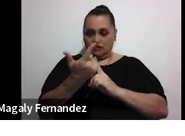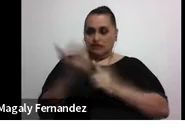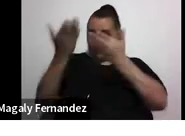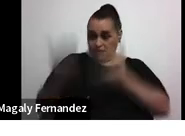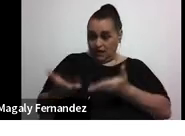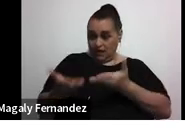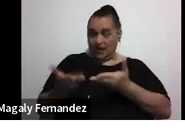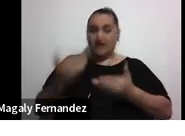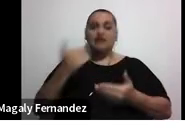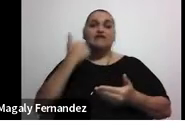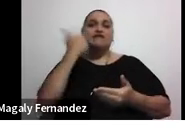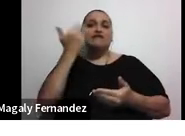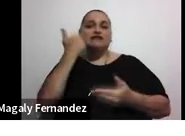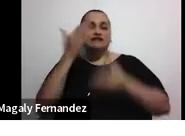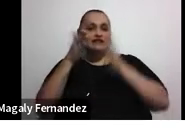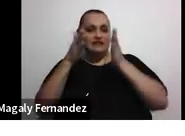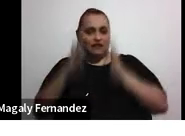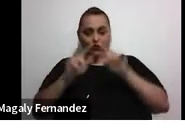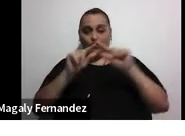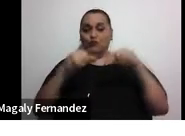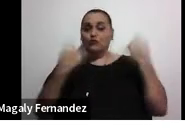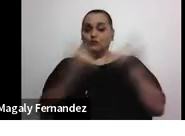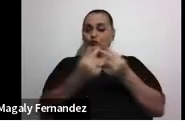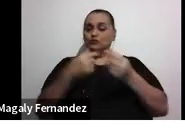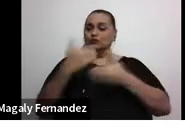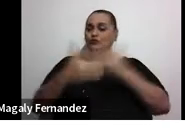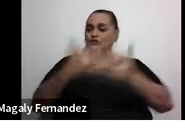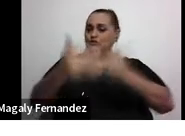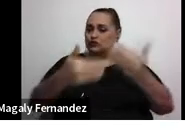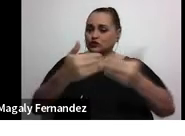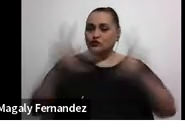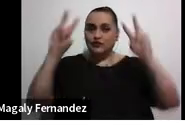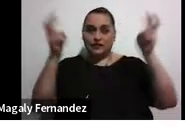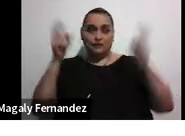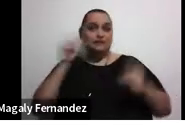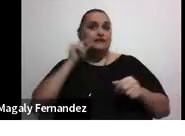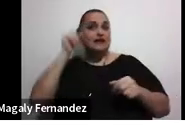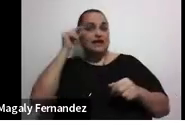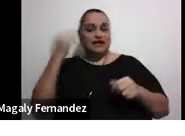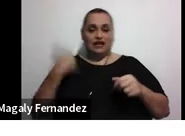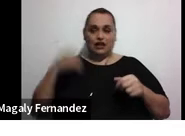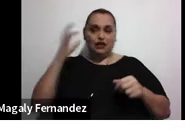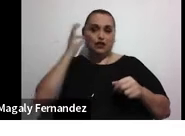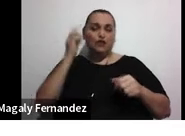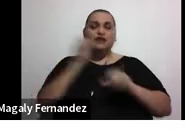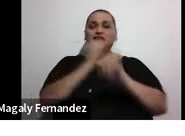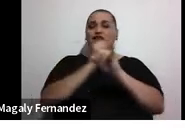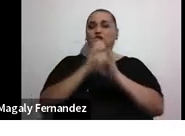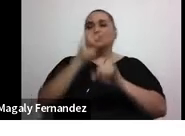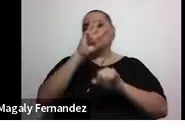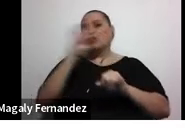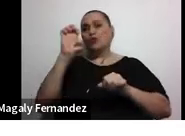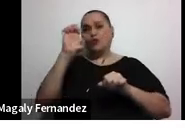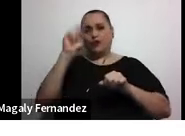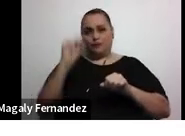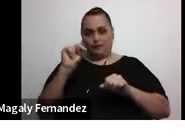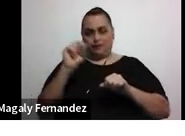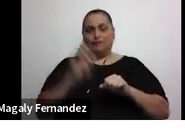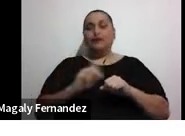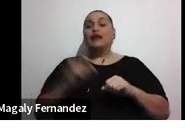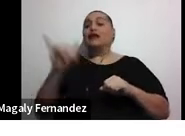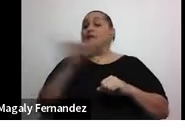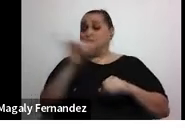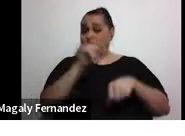facilitador de procesos grupales en temas de género en el Instituto UEM. Y a su vez tiene